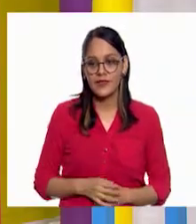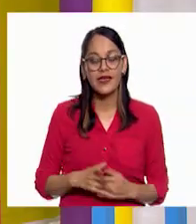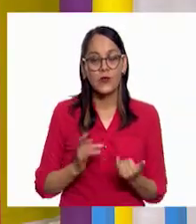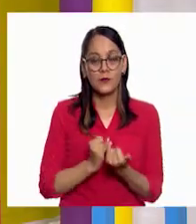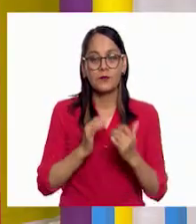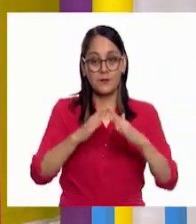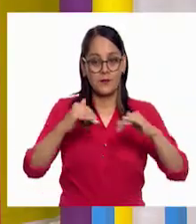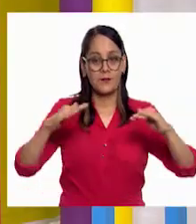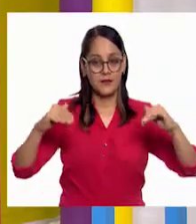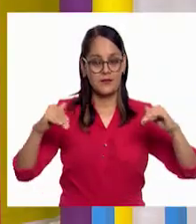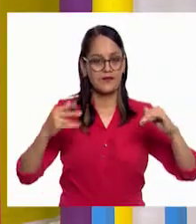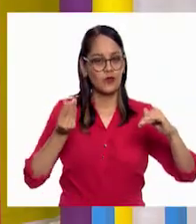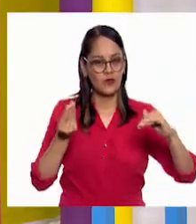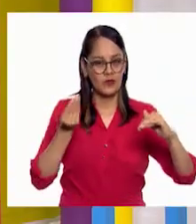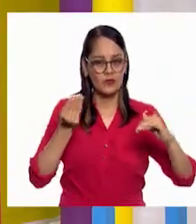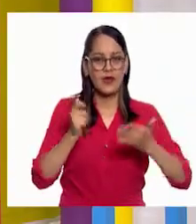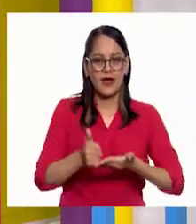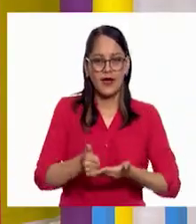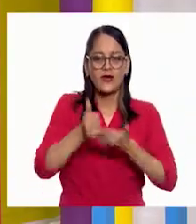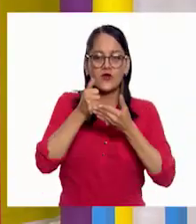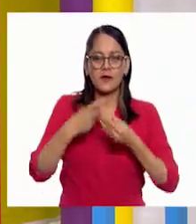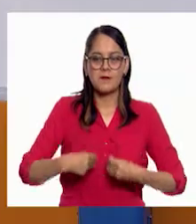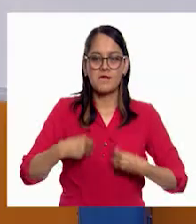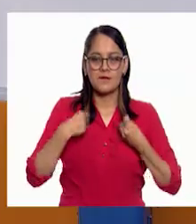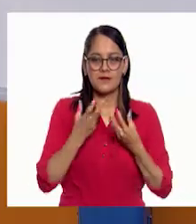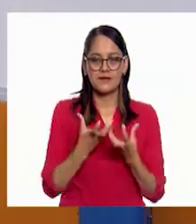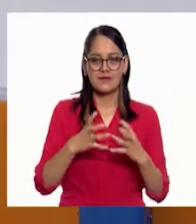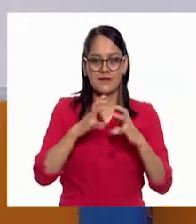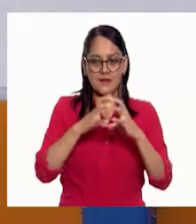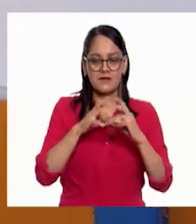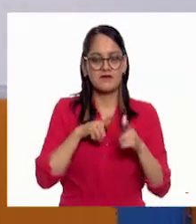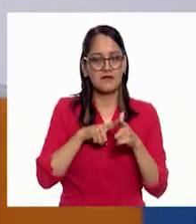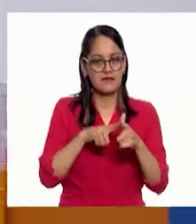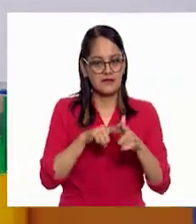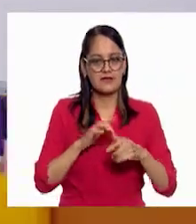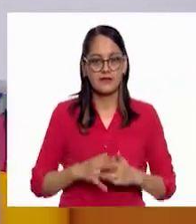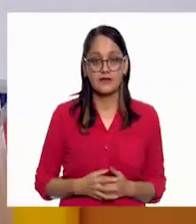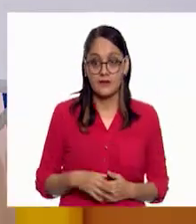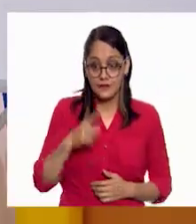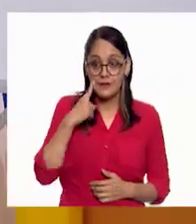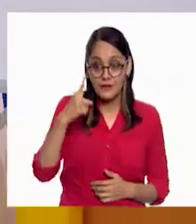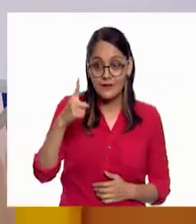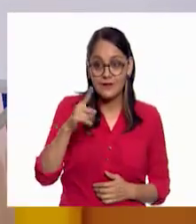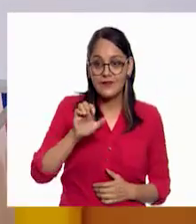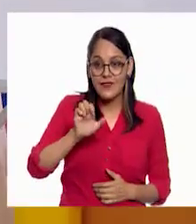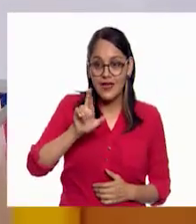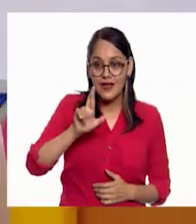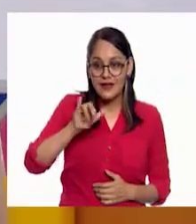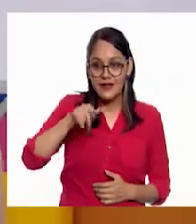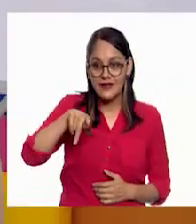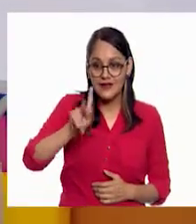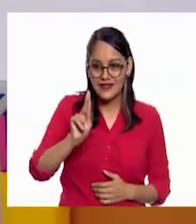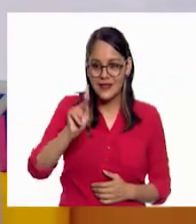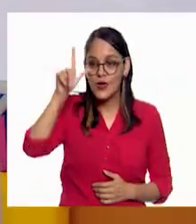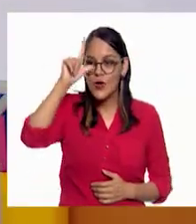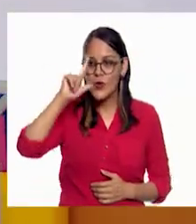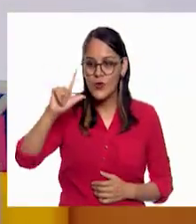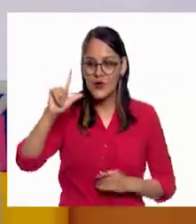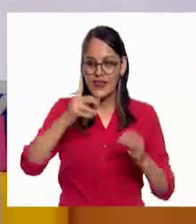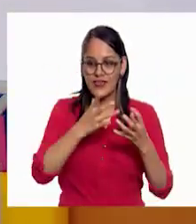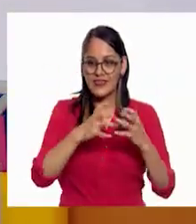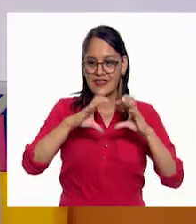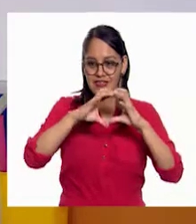tienen mucho que ver con la vida que tenemos aquí en nuestro planeta. Si te fijas, Erick se está concentrando en la interacción que hace la luna. Exacto.